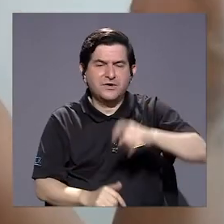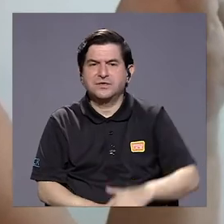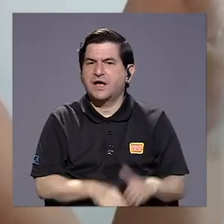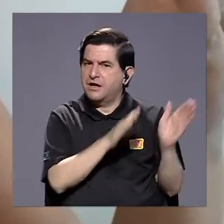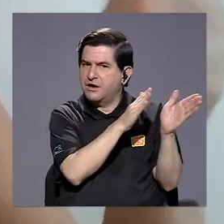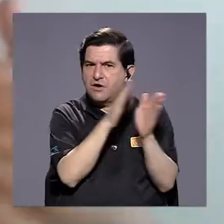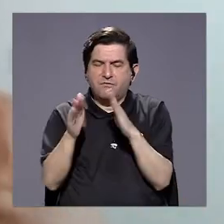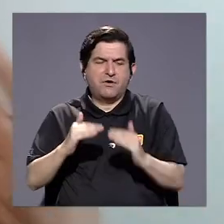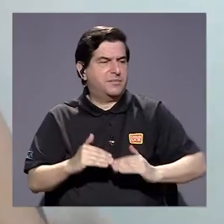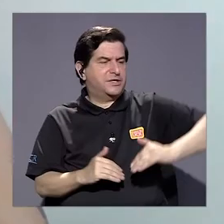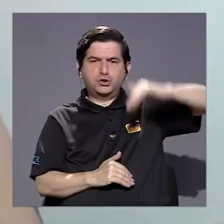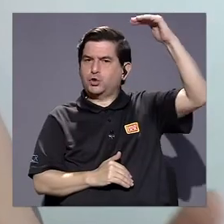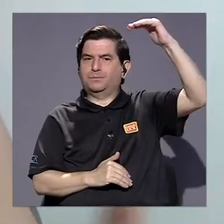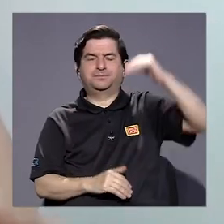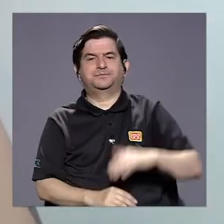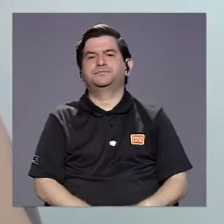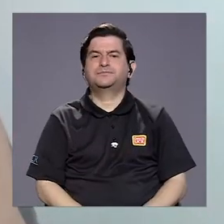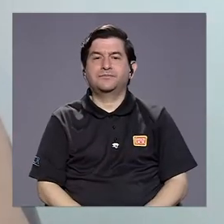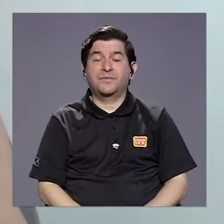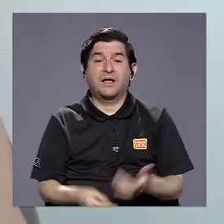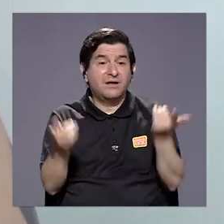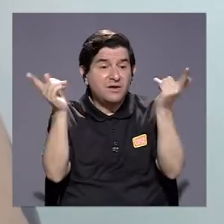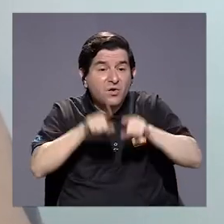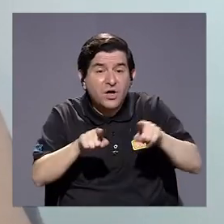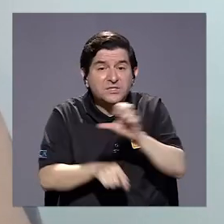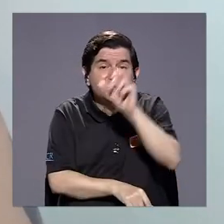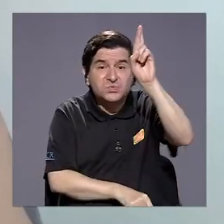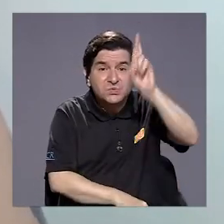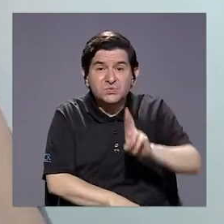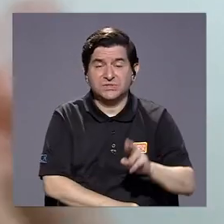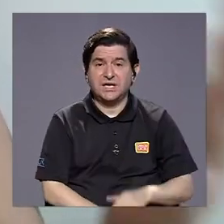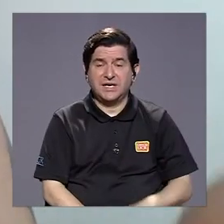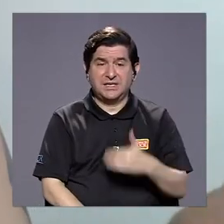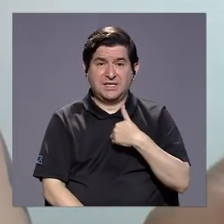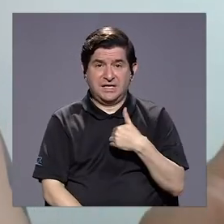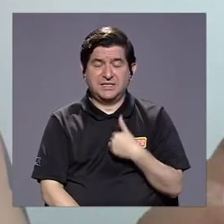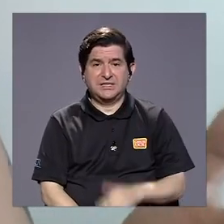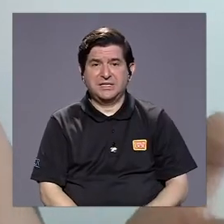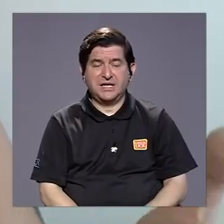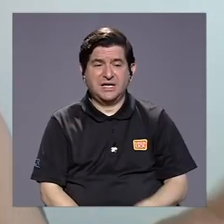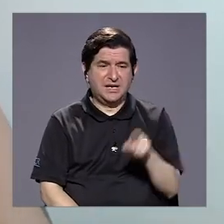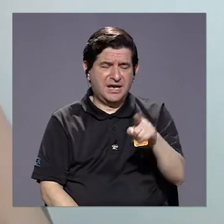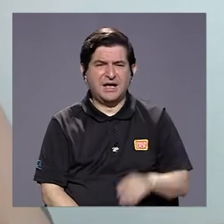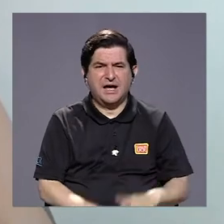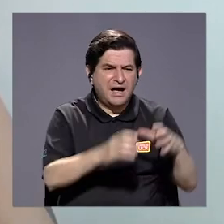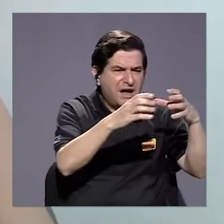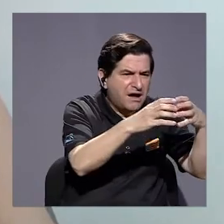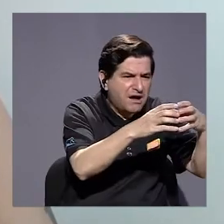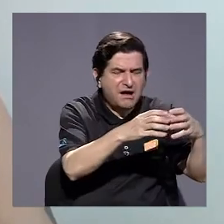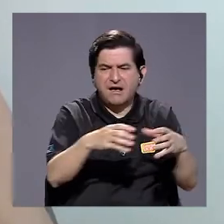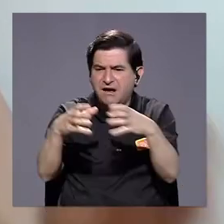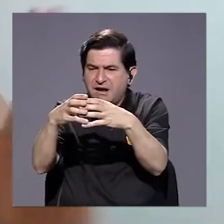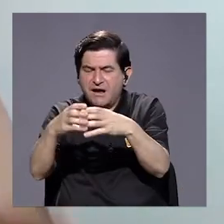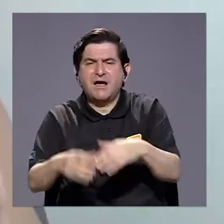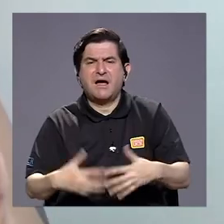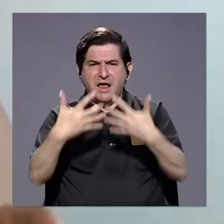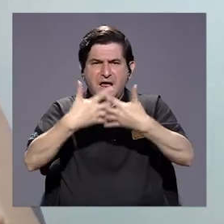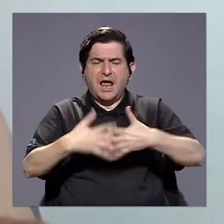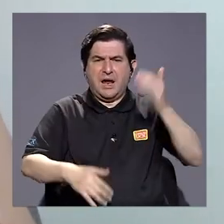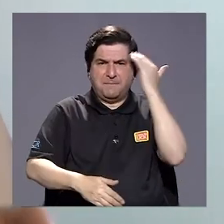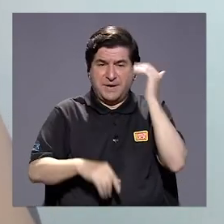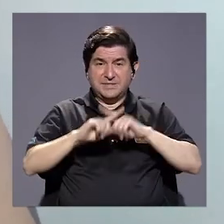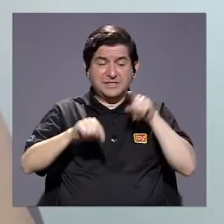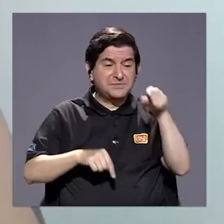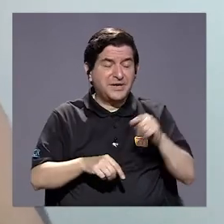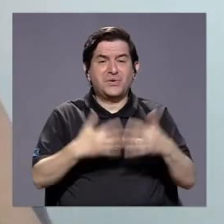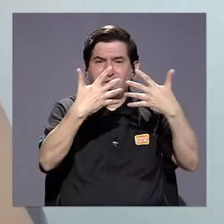nivel de formación tan alta, porque lo que sucede es que Costa Rica tiene grandes clústeres de empresas de conocimiento, pero muchas